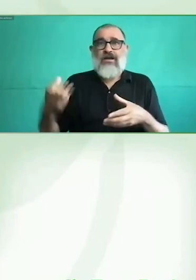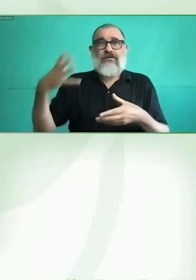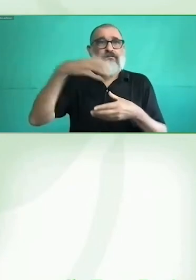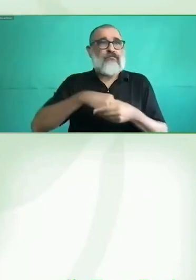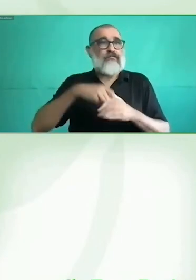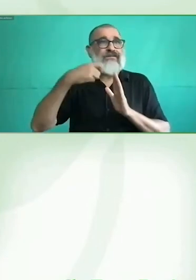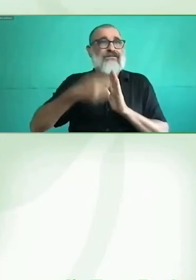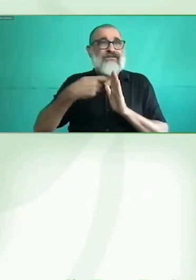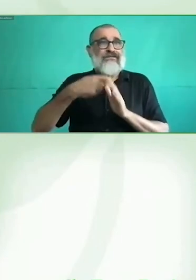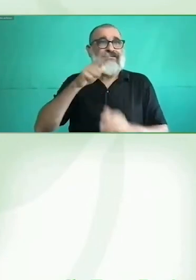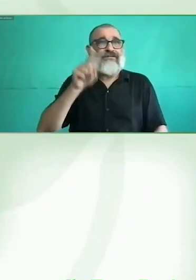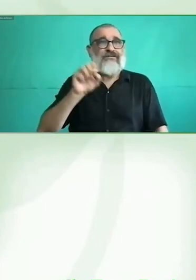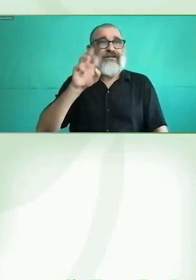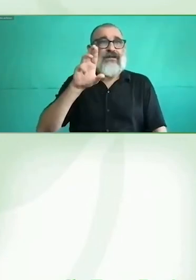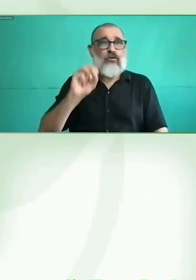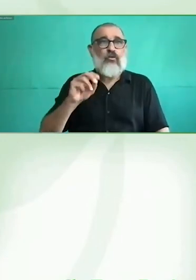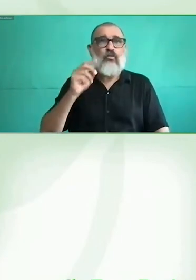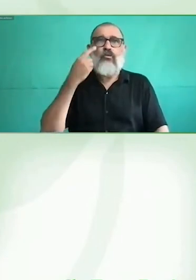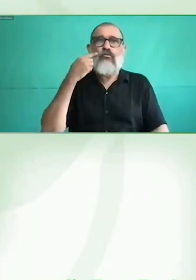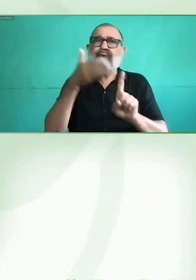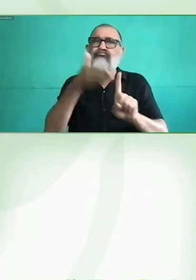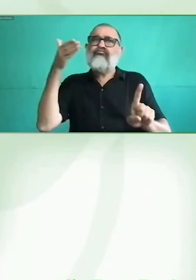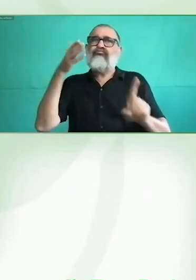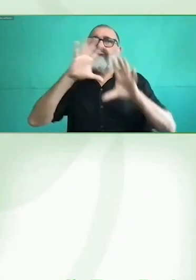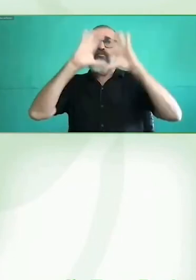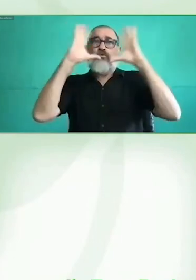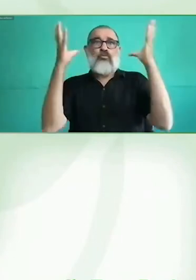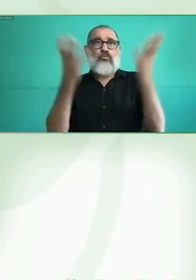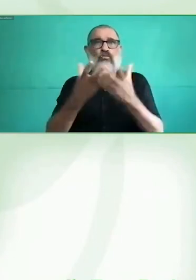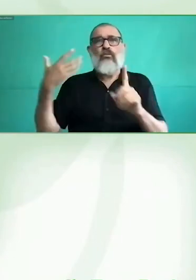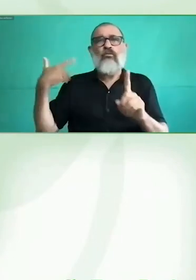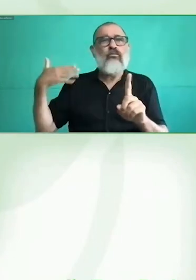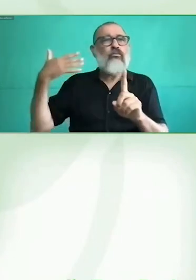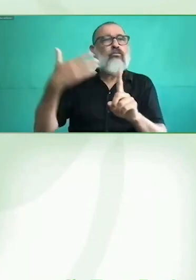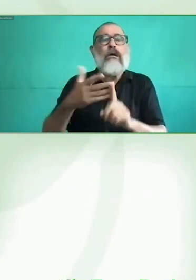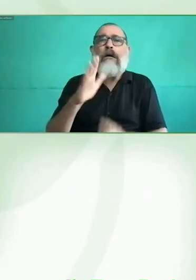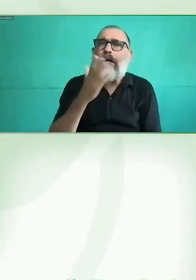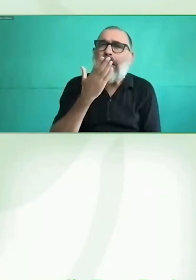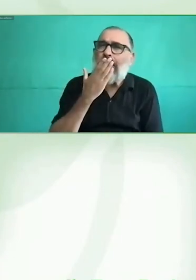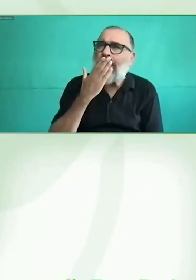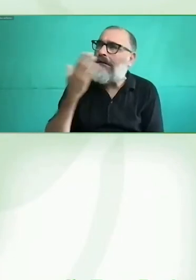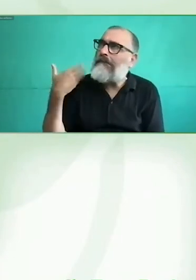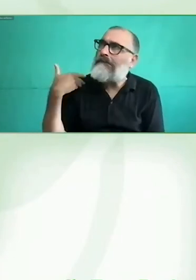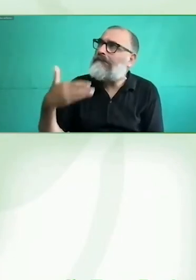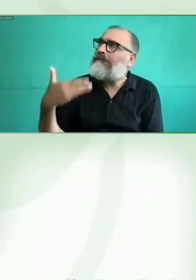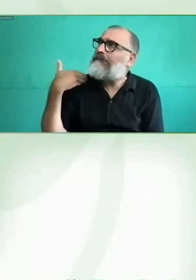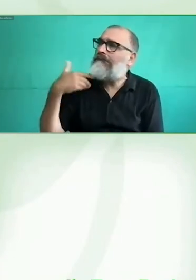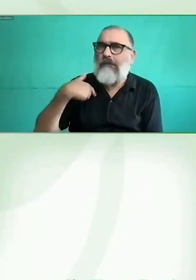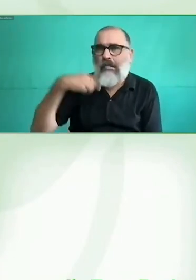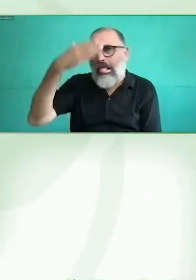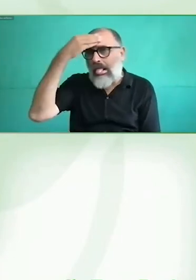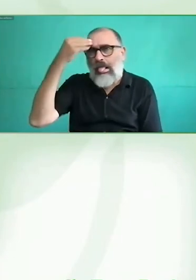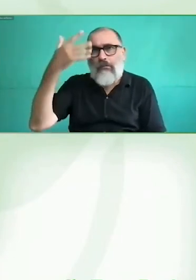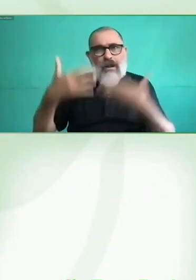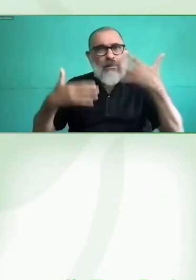iniciamos esta colaboración para fortalecer Zero Project en la región